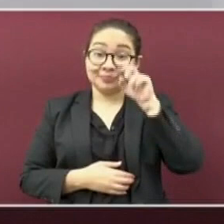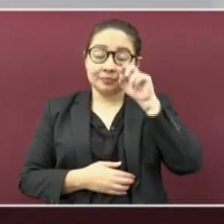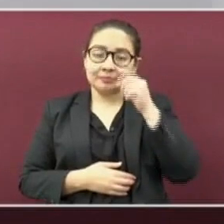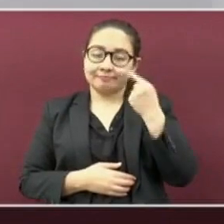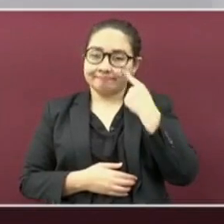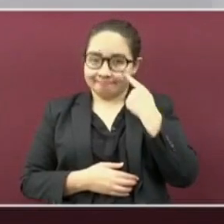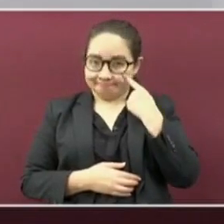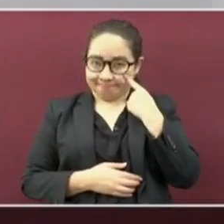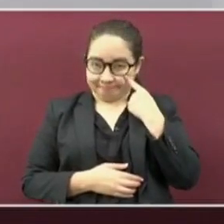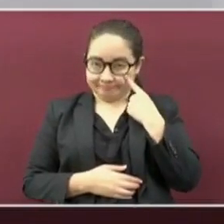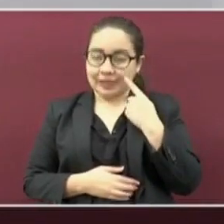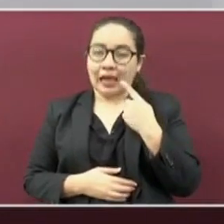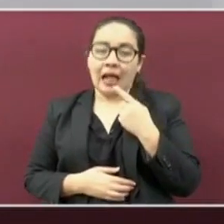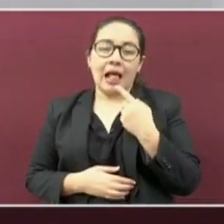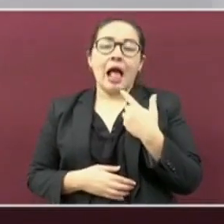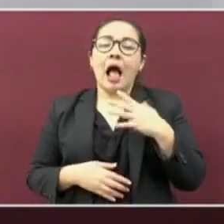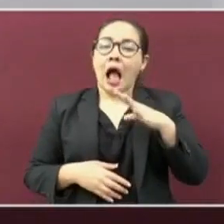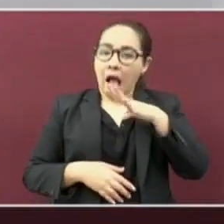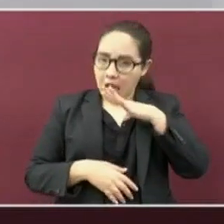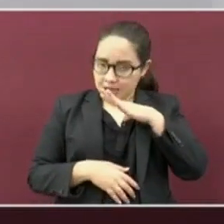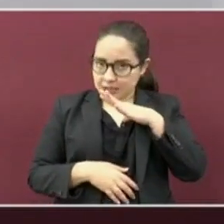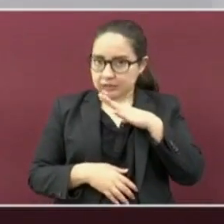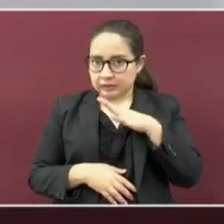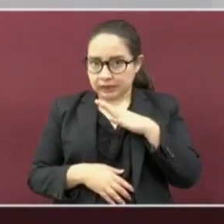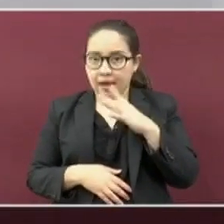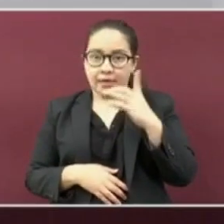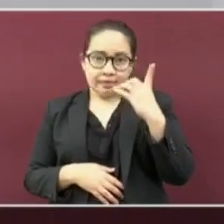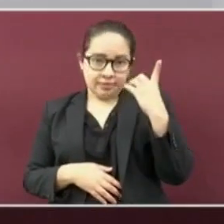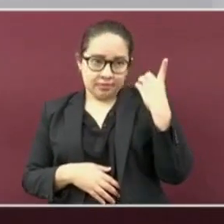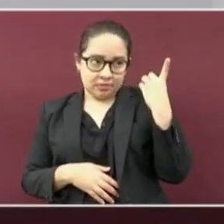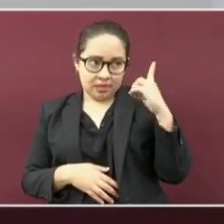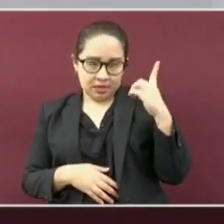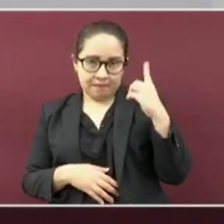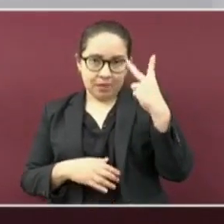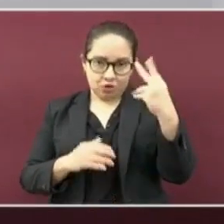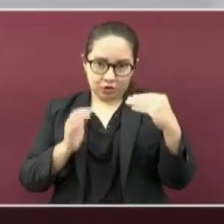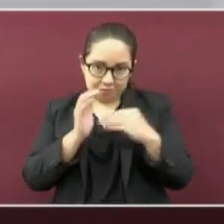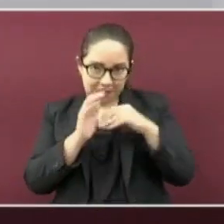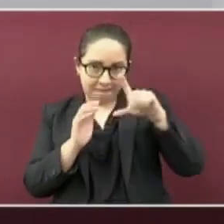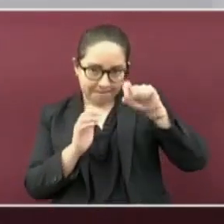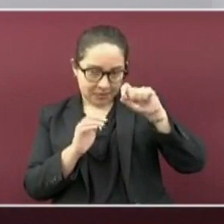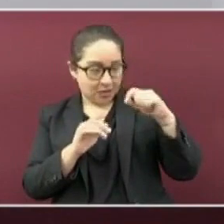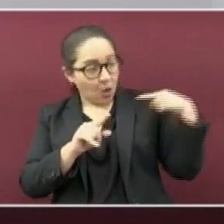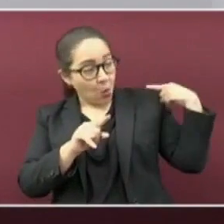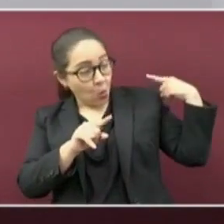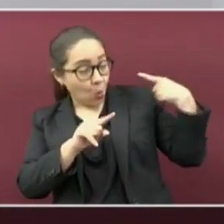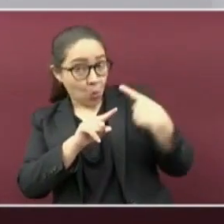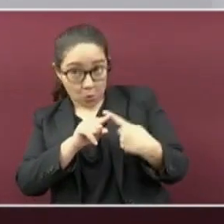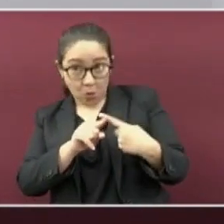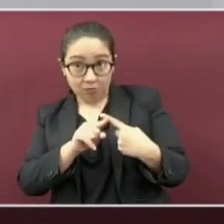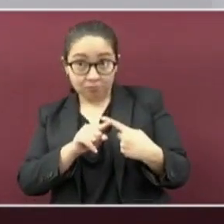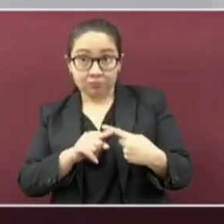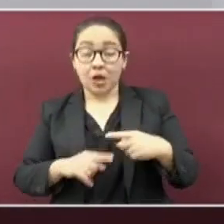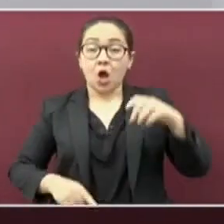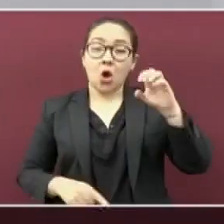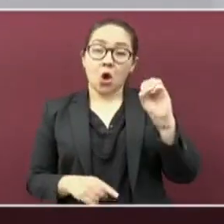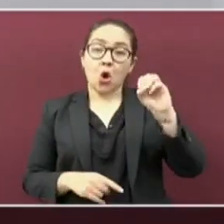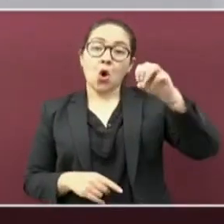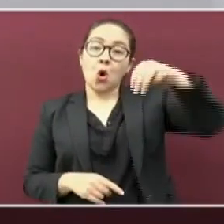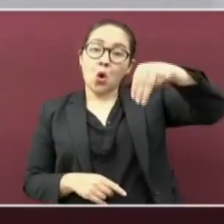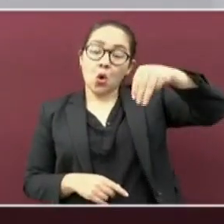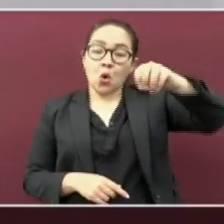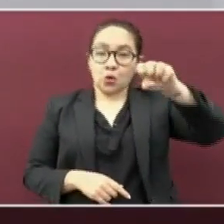veracruzana, desde diciembre del año 2020 hasta el día de hoy, la Organización